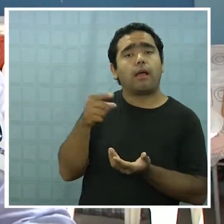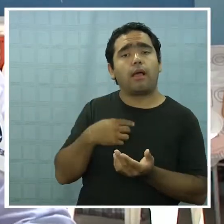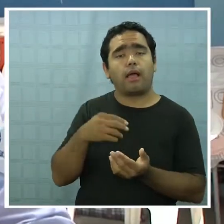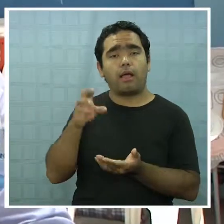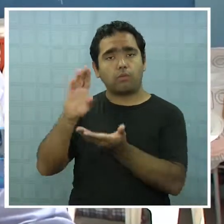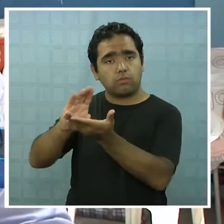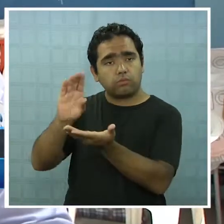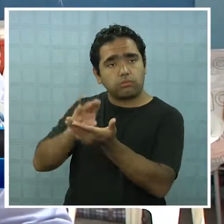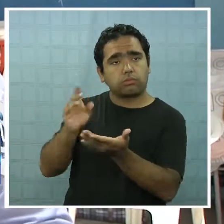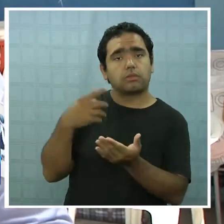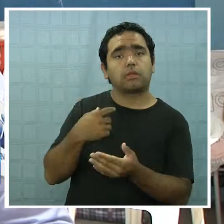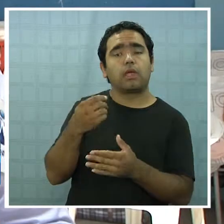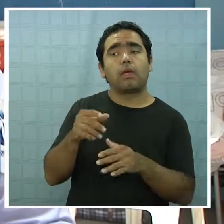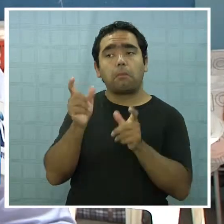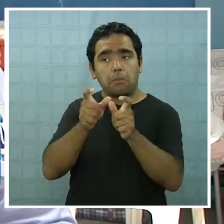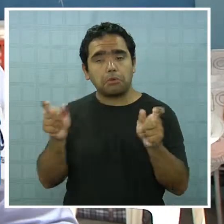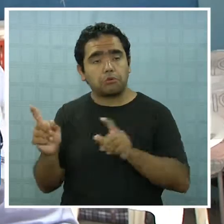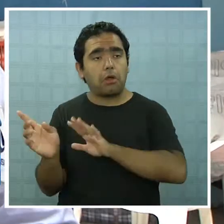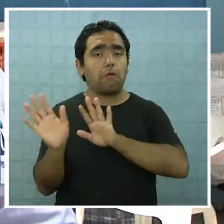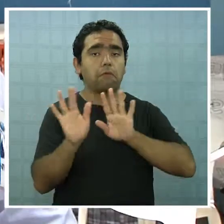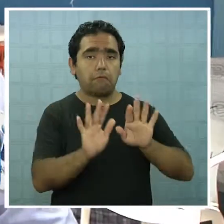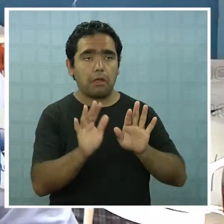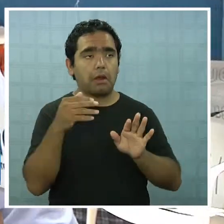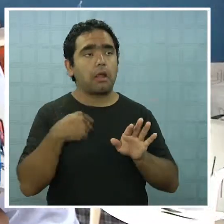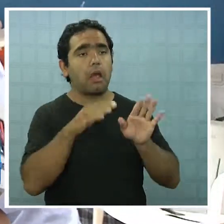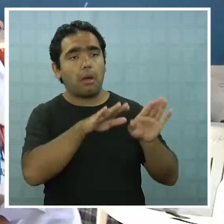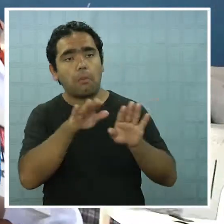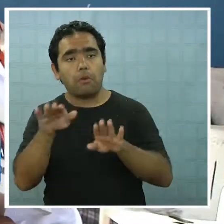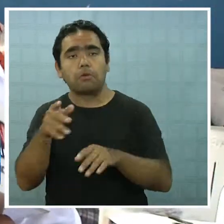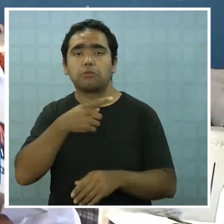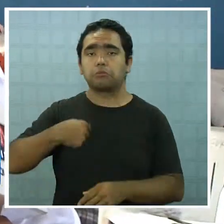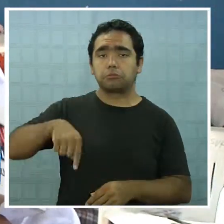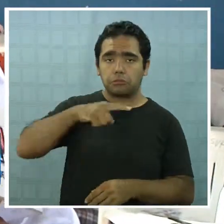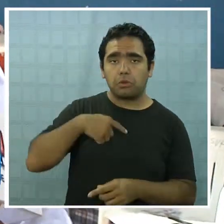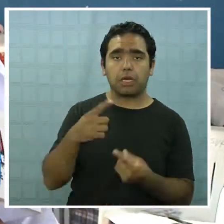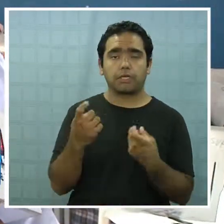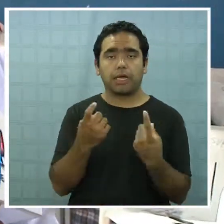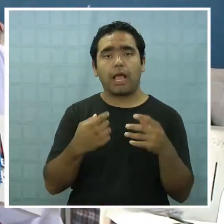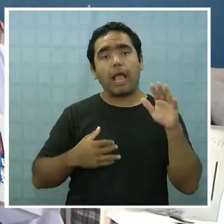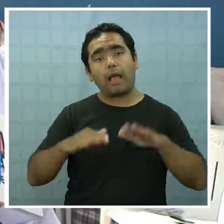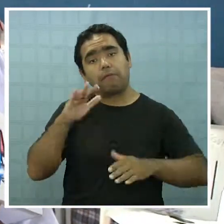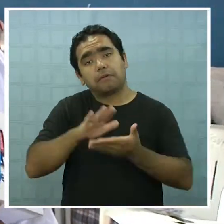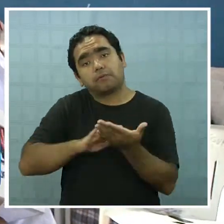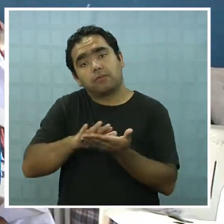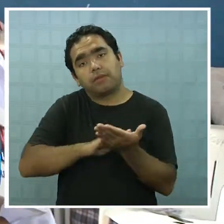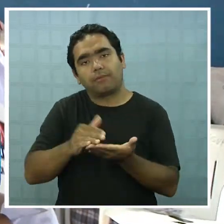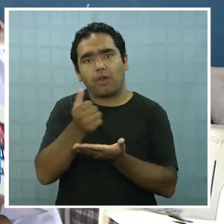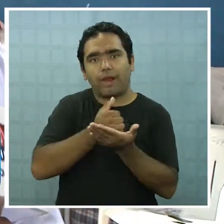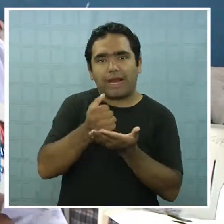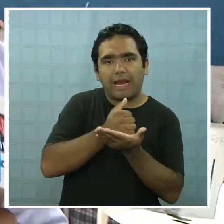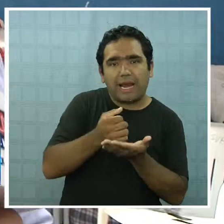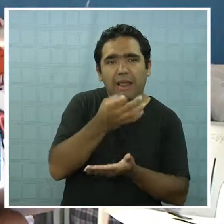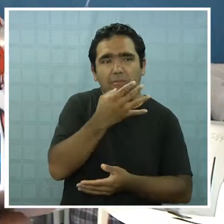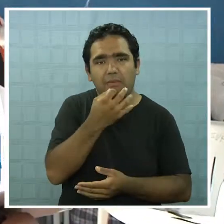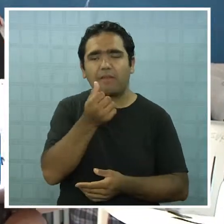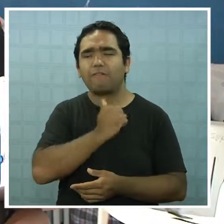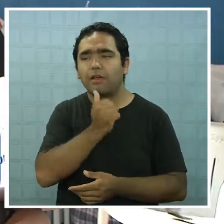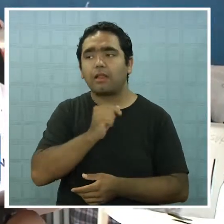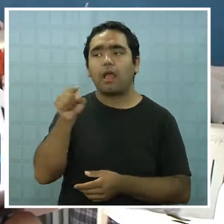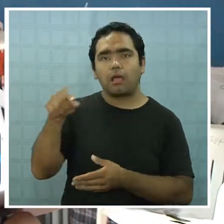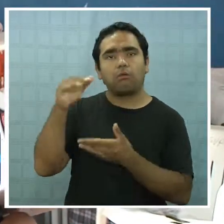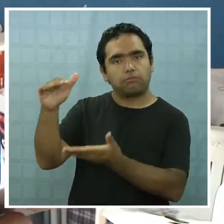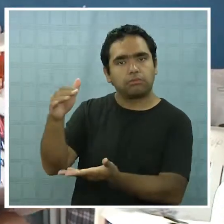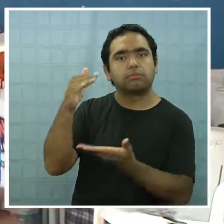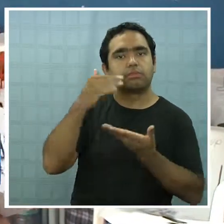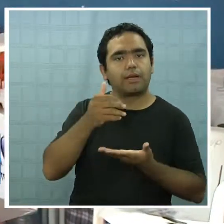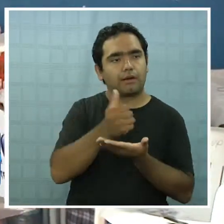a los adultos mayores en cuanto lo hemos necesitado. A veces, por ejemplo, hemos quedado escasos de medicamentos, ellos nos han proveído esos medicamentos, porque